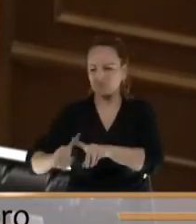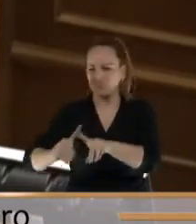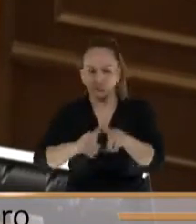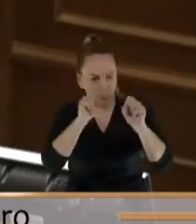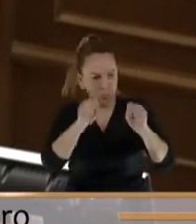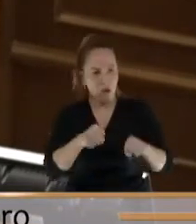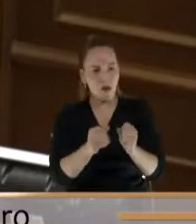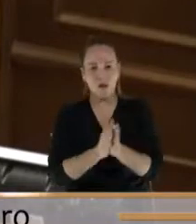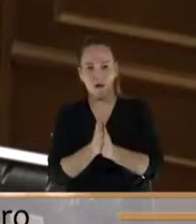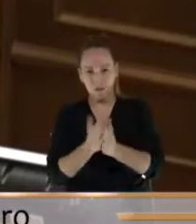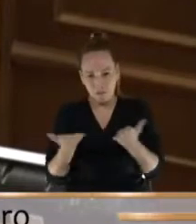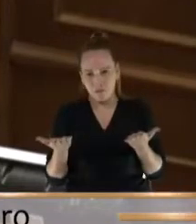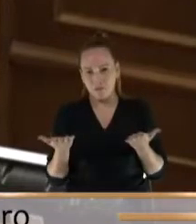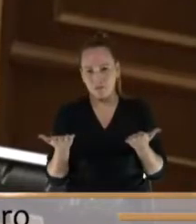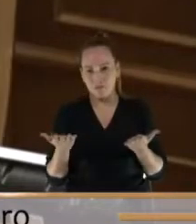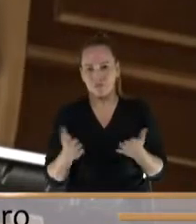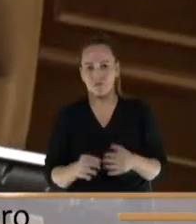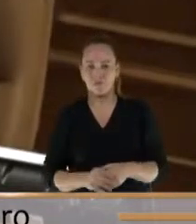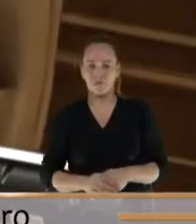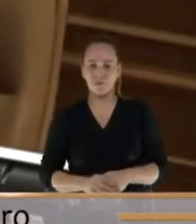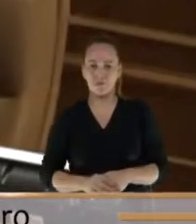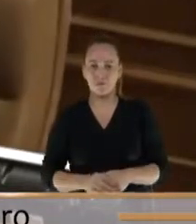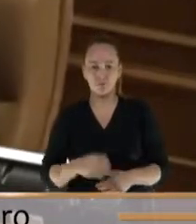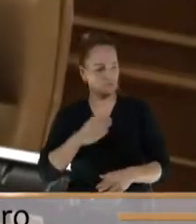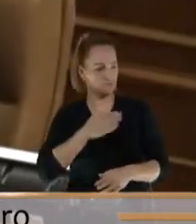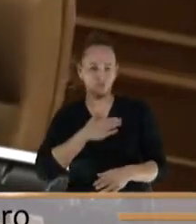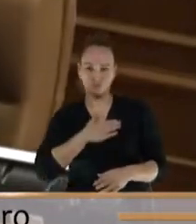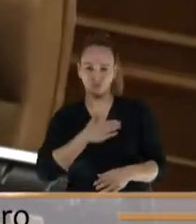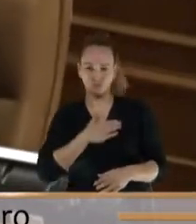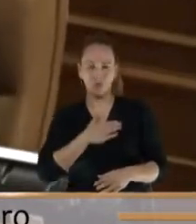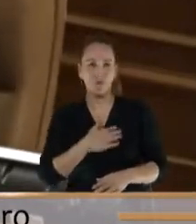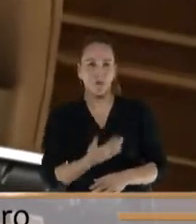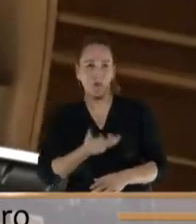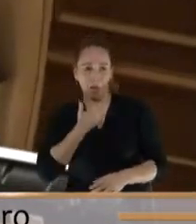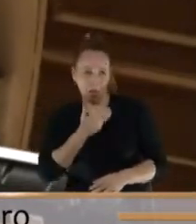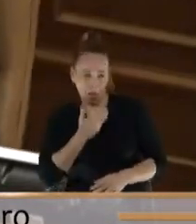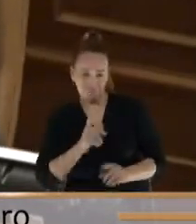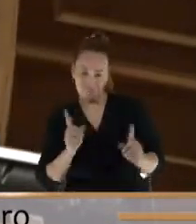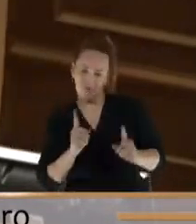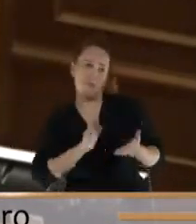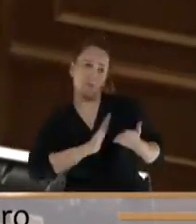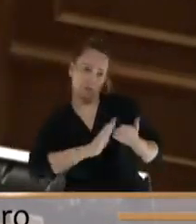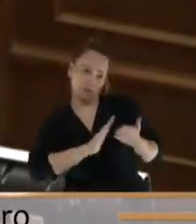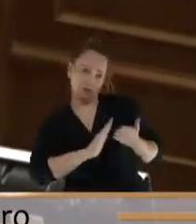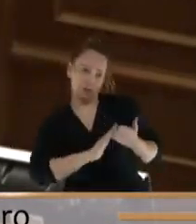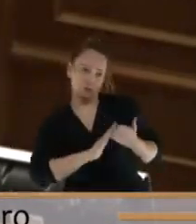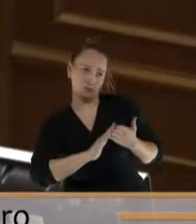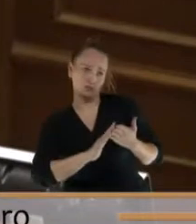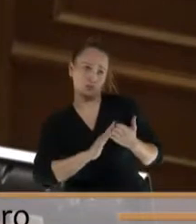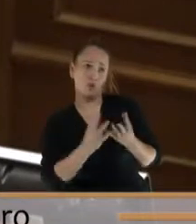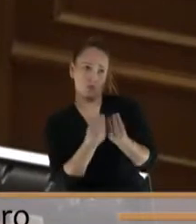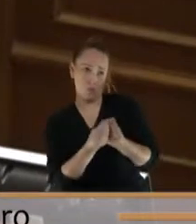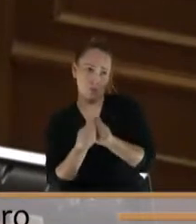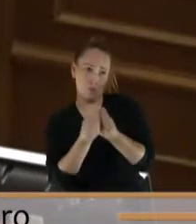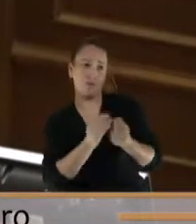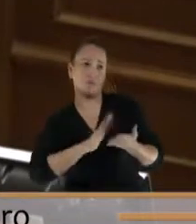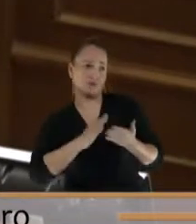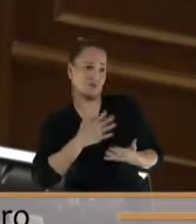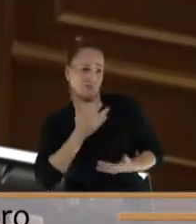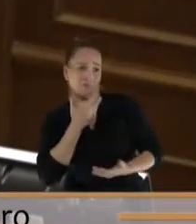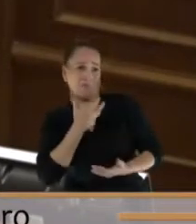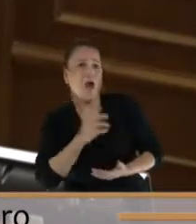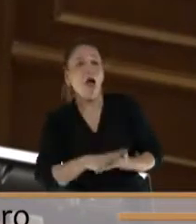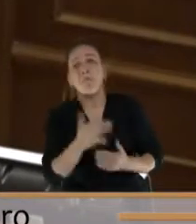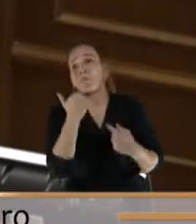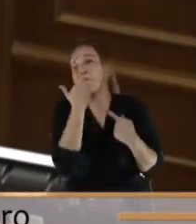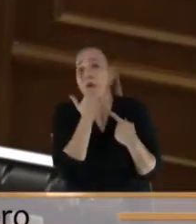eso es lo que les están creando ahí y yo no soy tan tonto perdóname parlamentarios para creer que esto fue